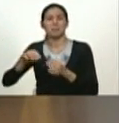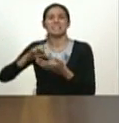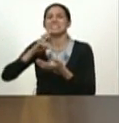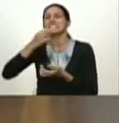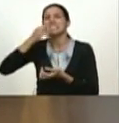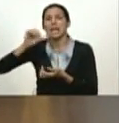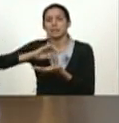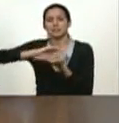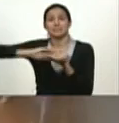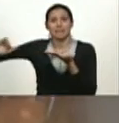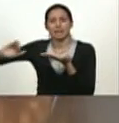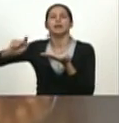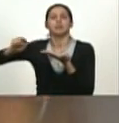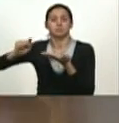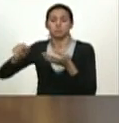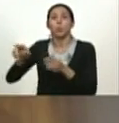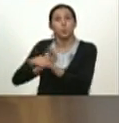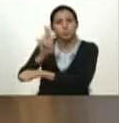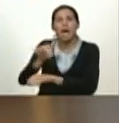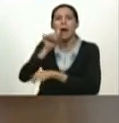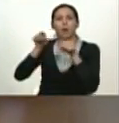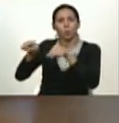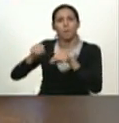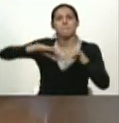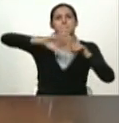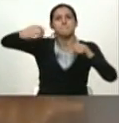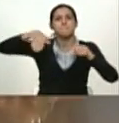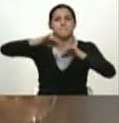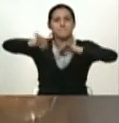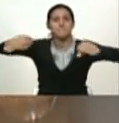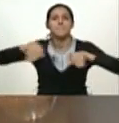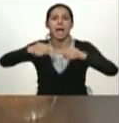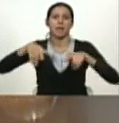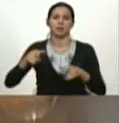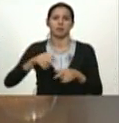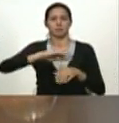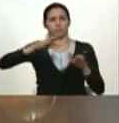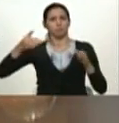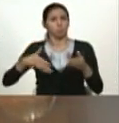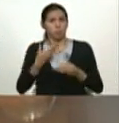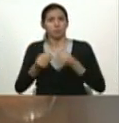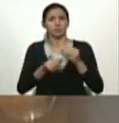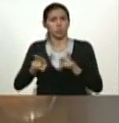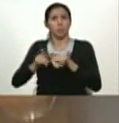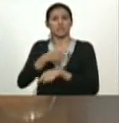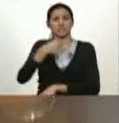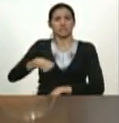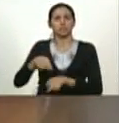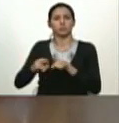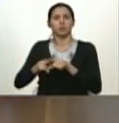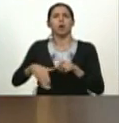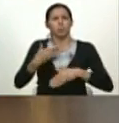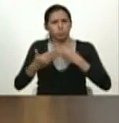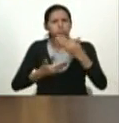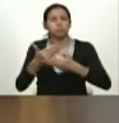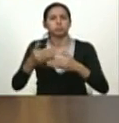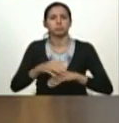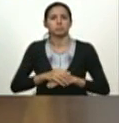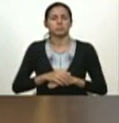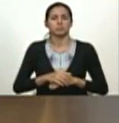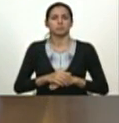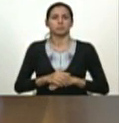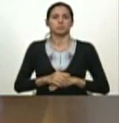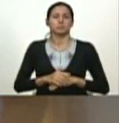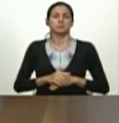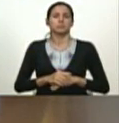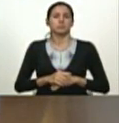plan con los chinos pero hay que multiplicarlo y esas máquinas deberíamos hacerlas en Venezuela es mucho lo que se puede avanzar allí como complemento